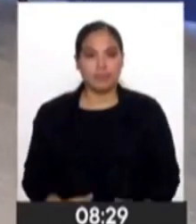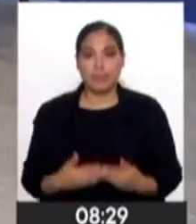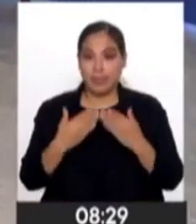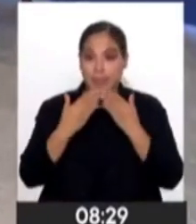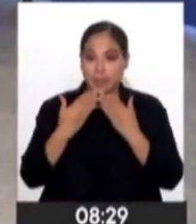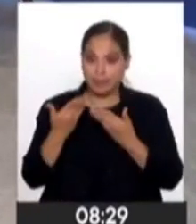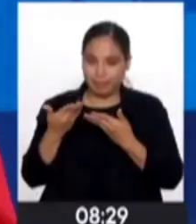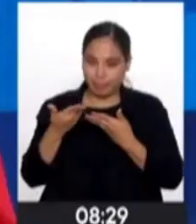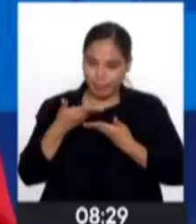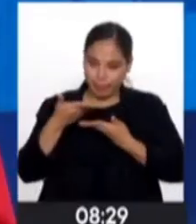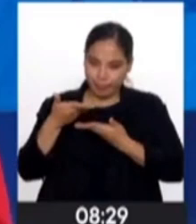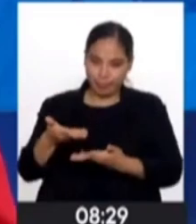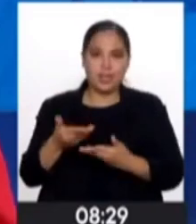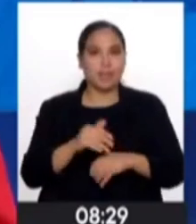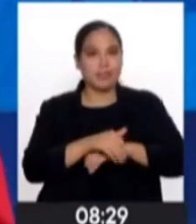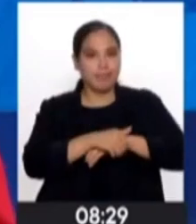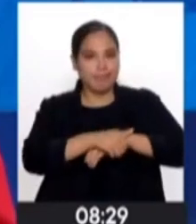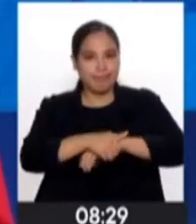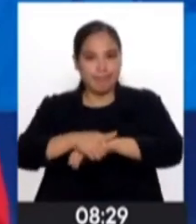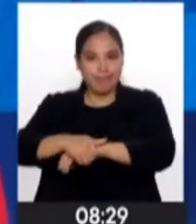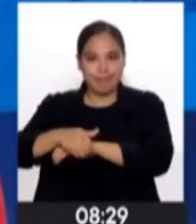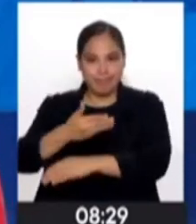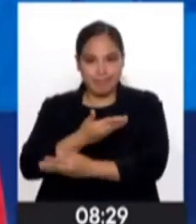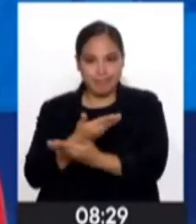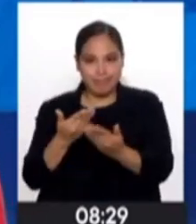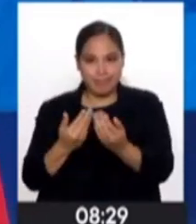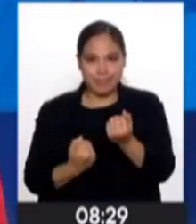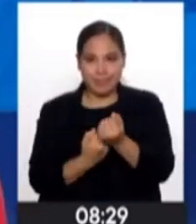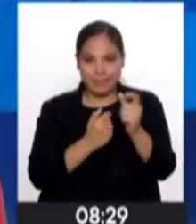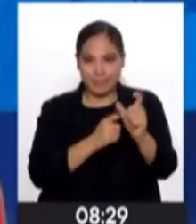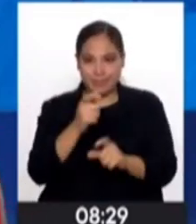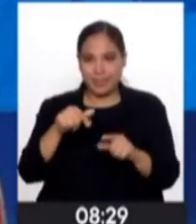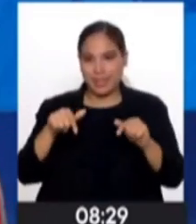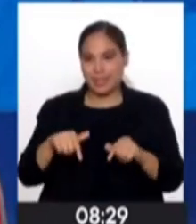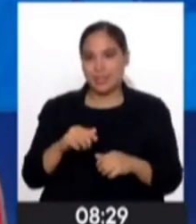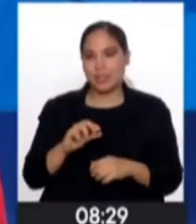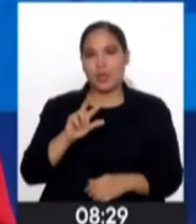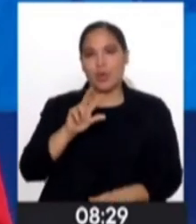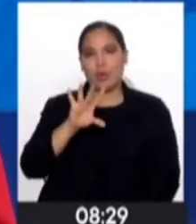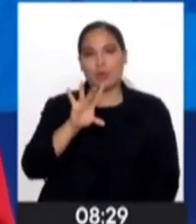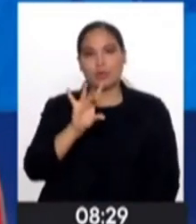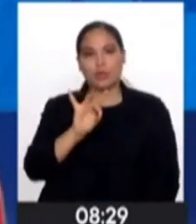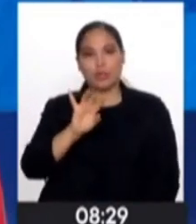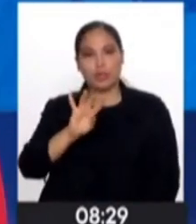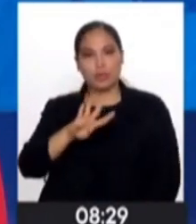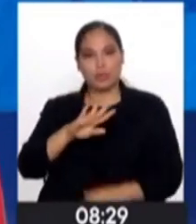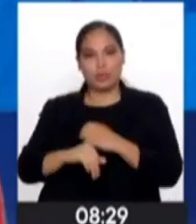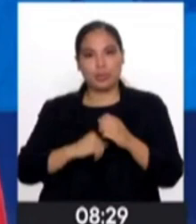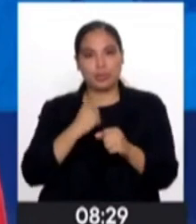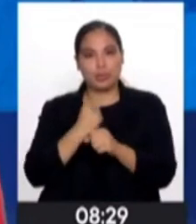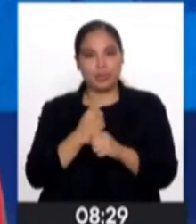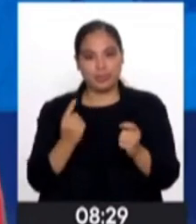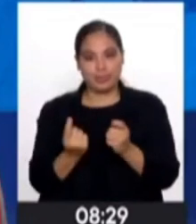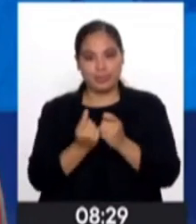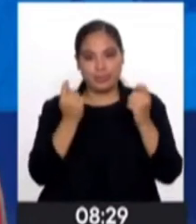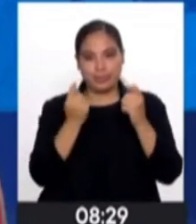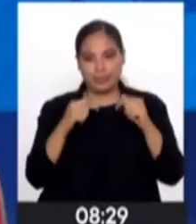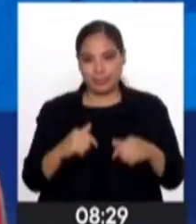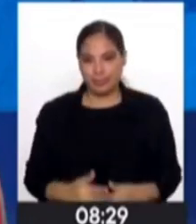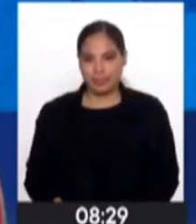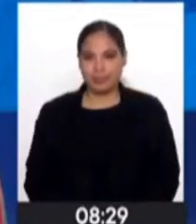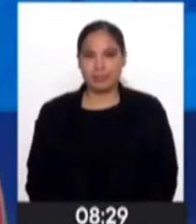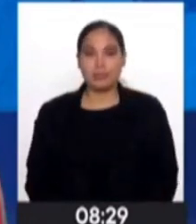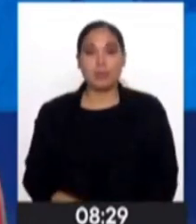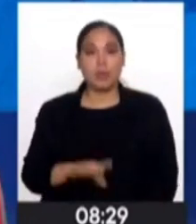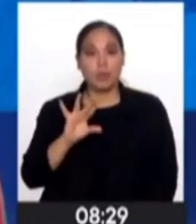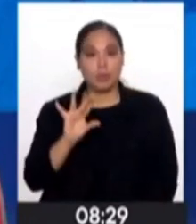yo pueda saludar también a todos los colaboradores de INAVIF en los 84 años de vida institucional que estamos cumpliendo. Claro que